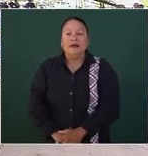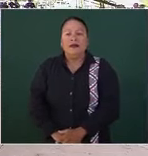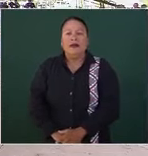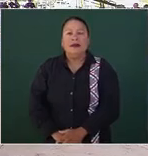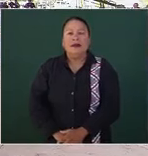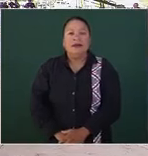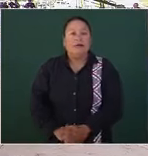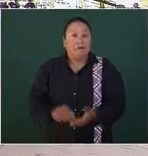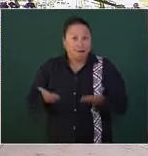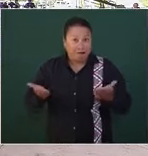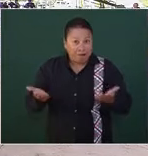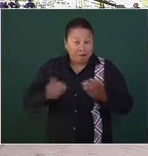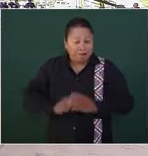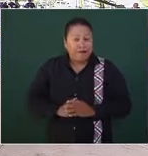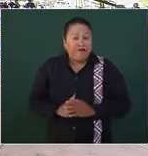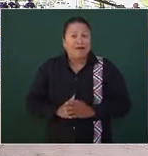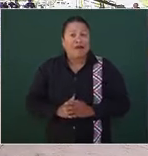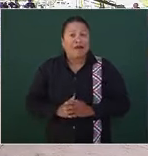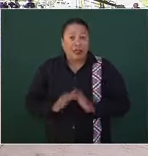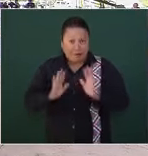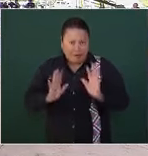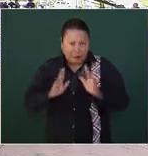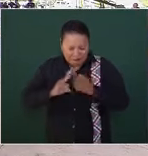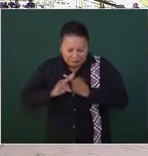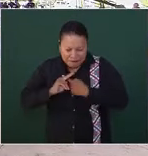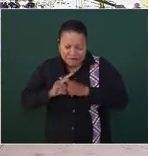Bueno, pues vamos a empezar.